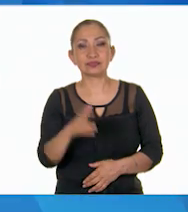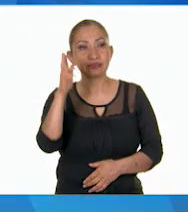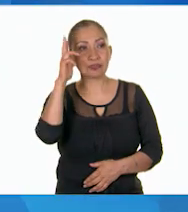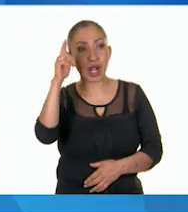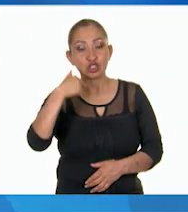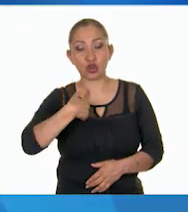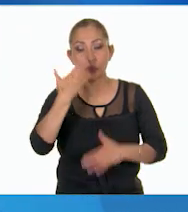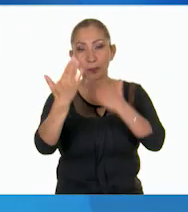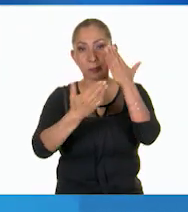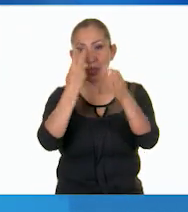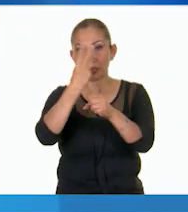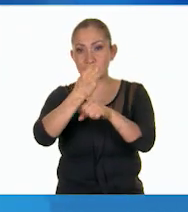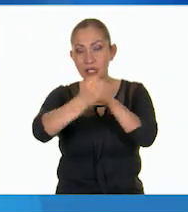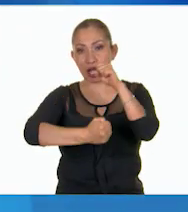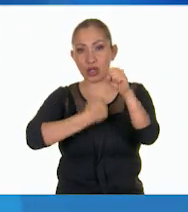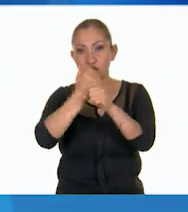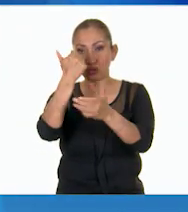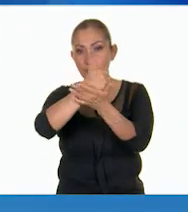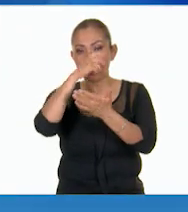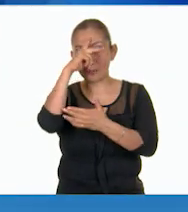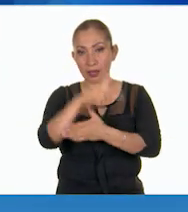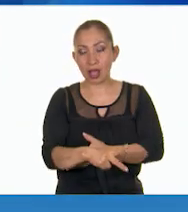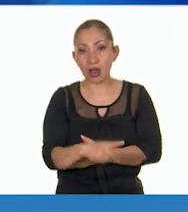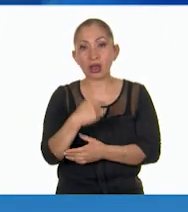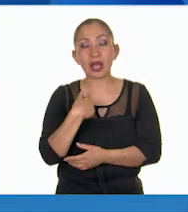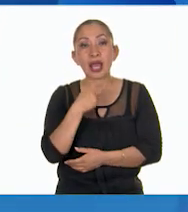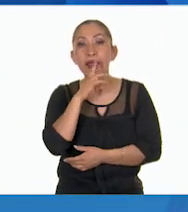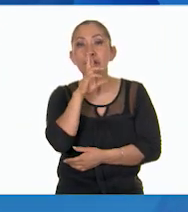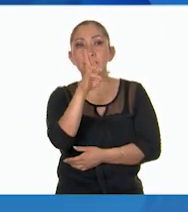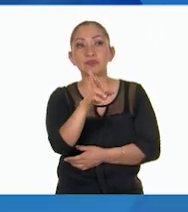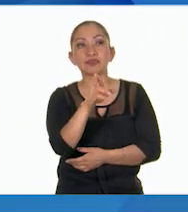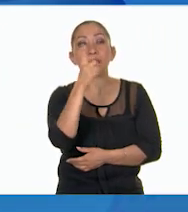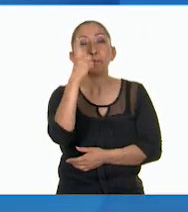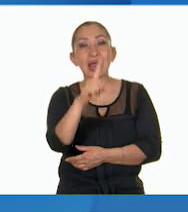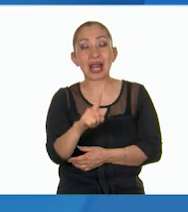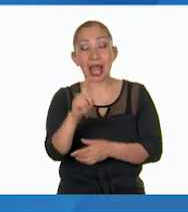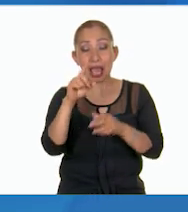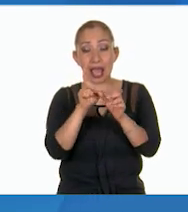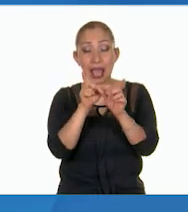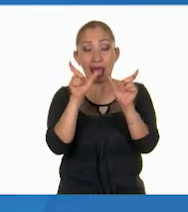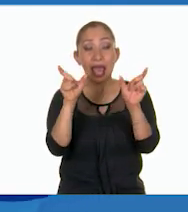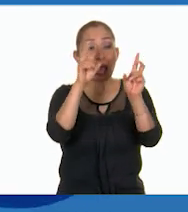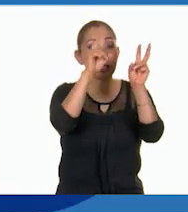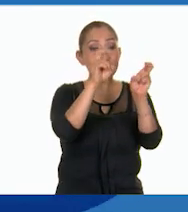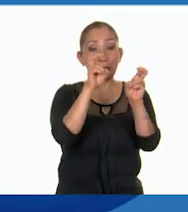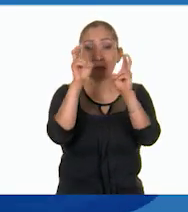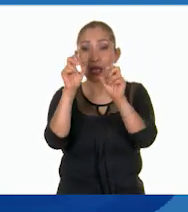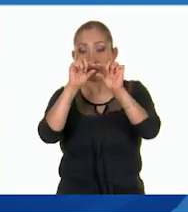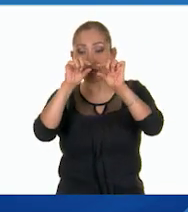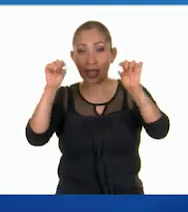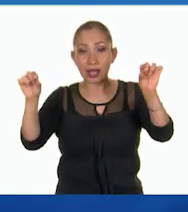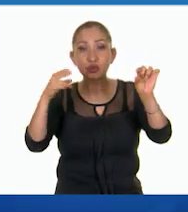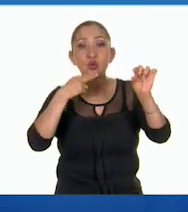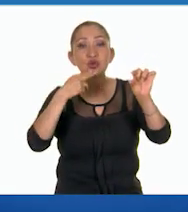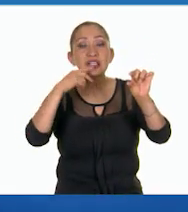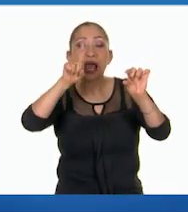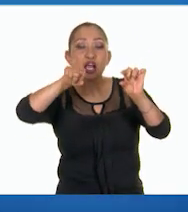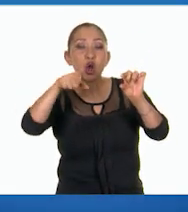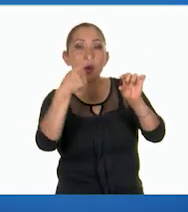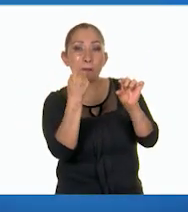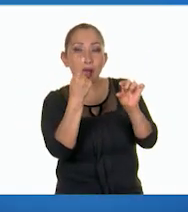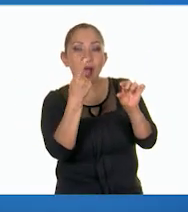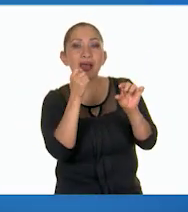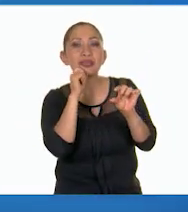estoy en tercer grado en la Ciudad de México. Mi respuesta es para separar dos temas o ideas de utilizar la coma,